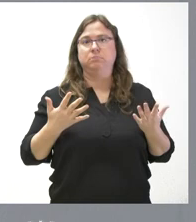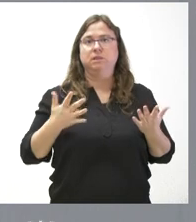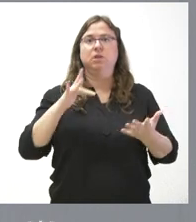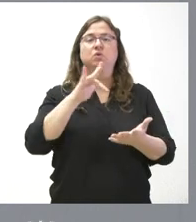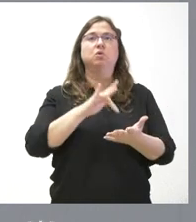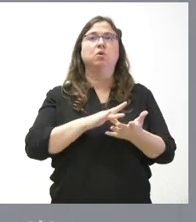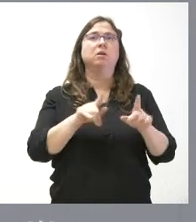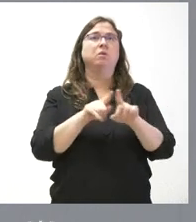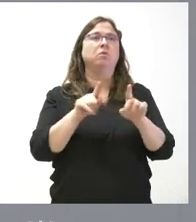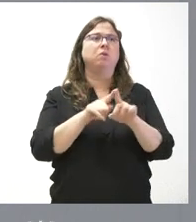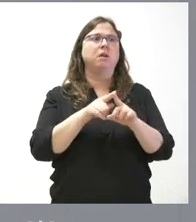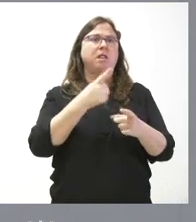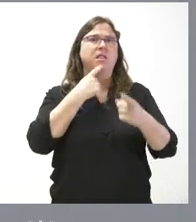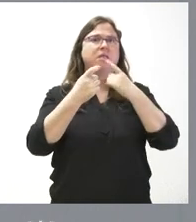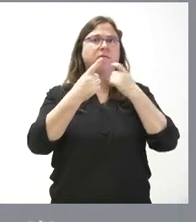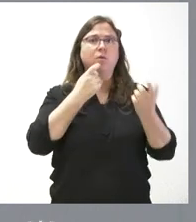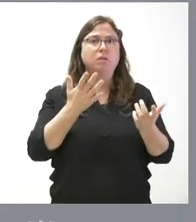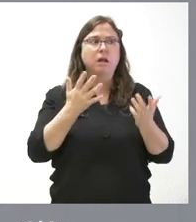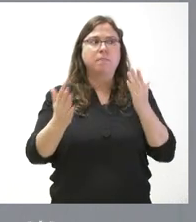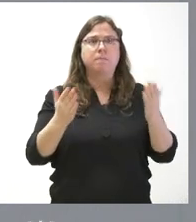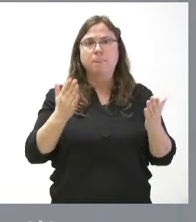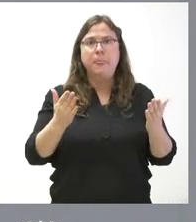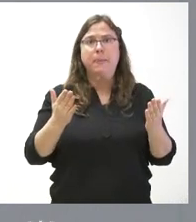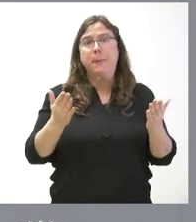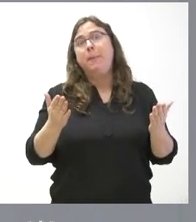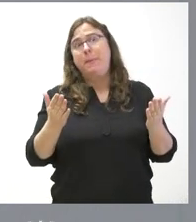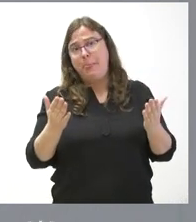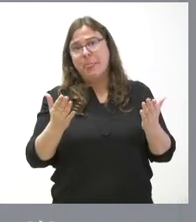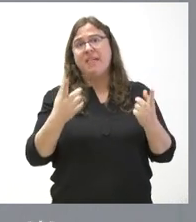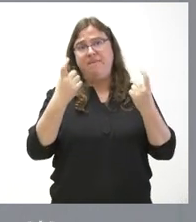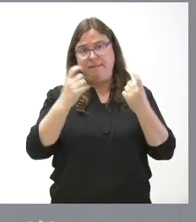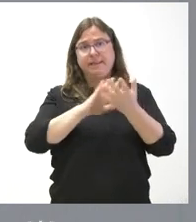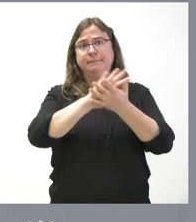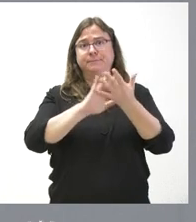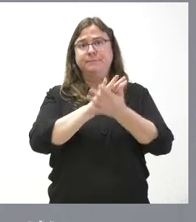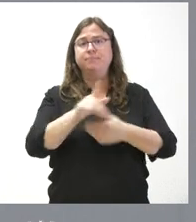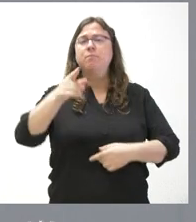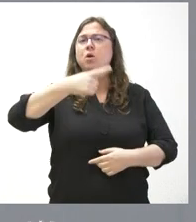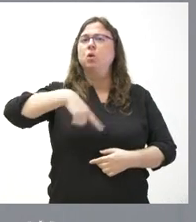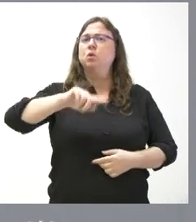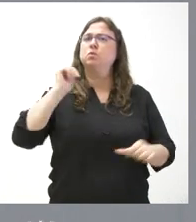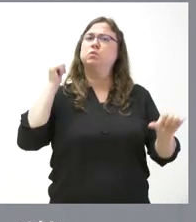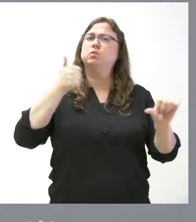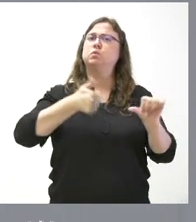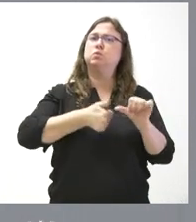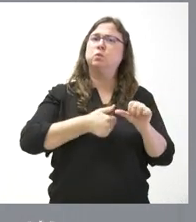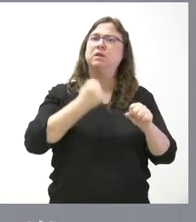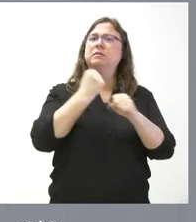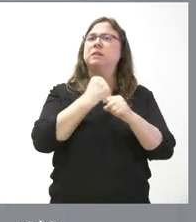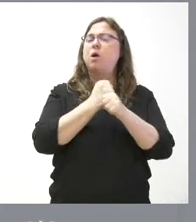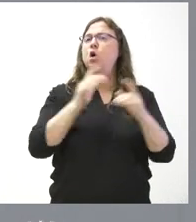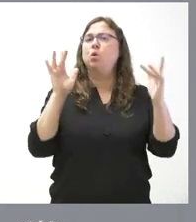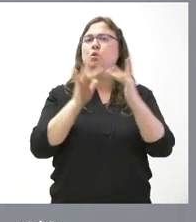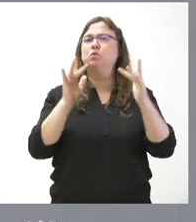dificultad y, por tanto, es un tema que tenemos que abordar. Nosotros venimos trabajando y en contacto también